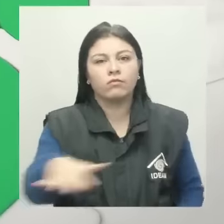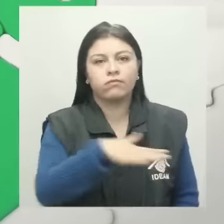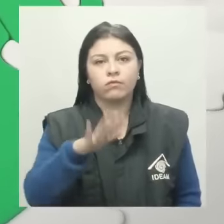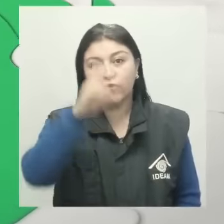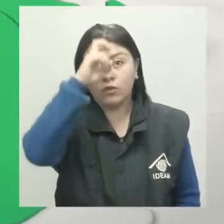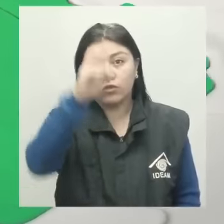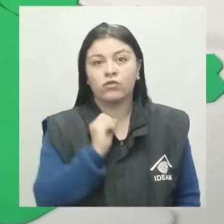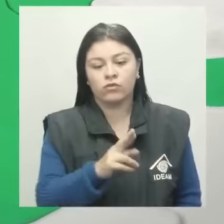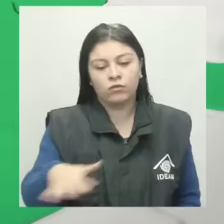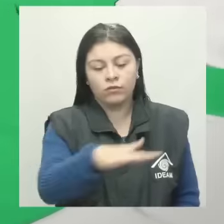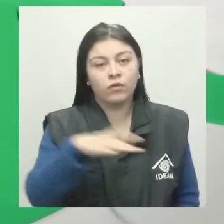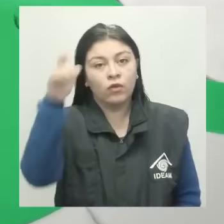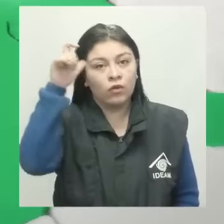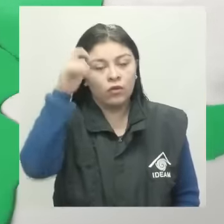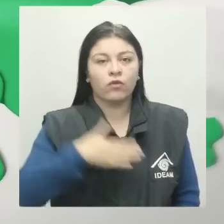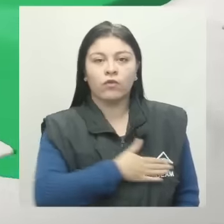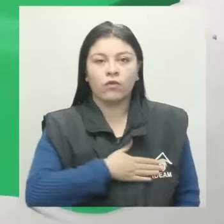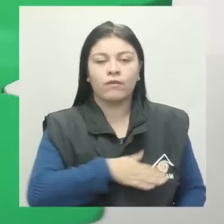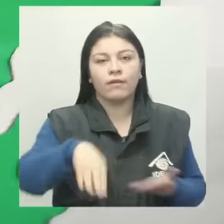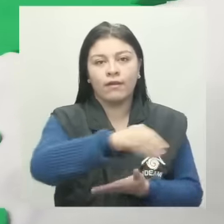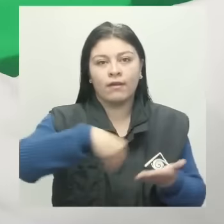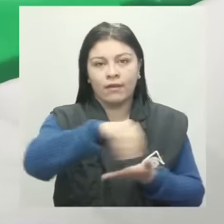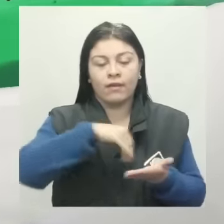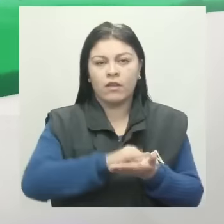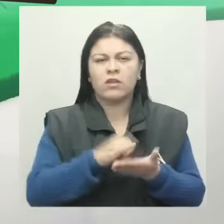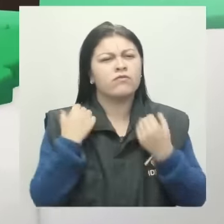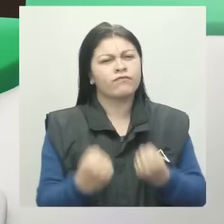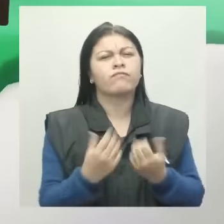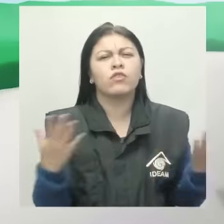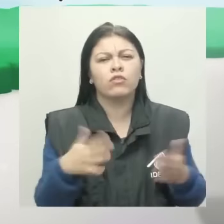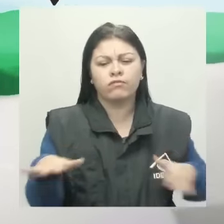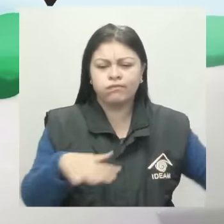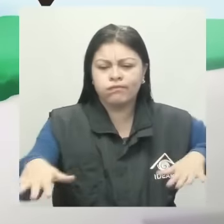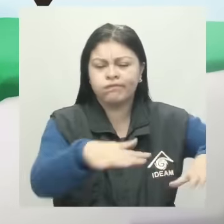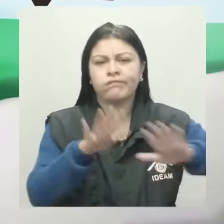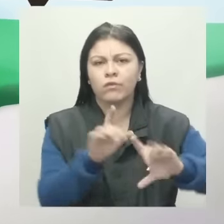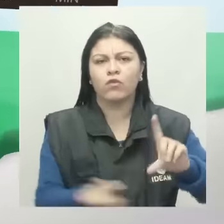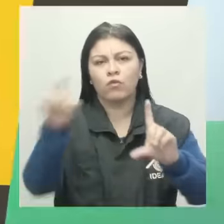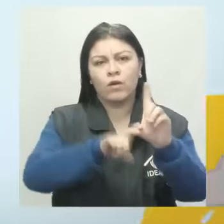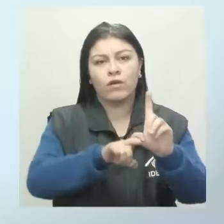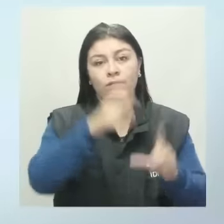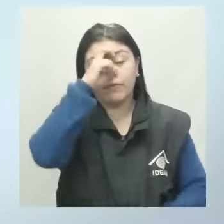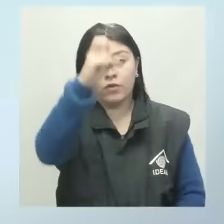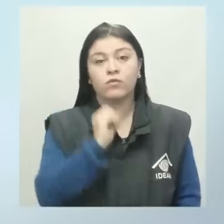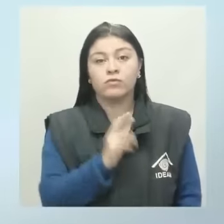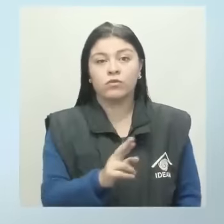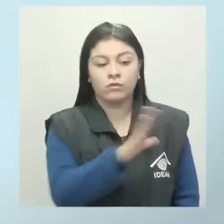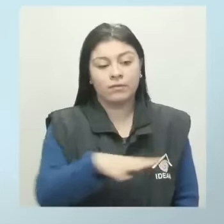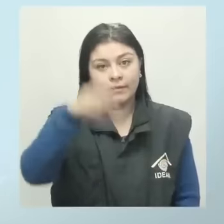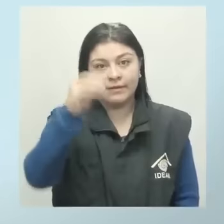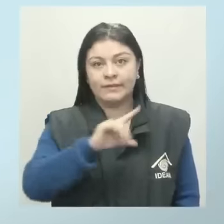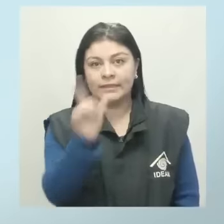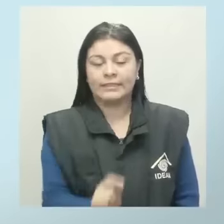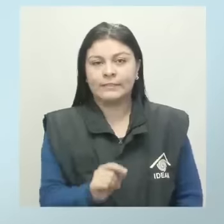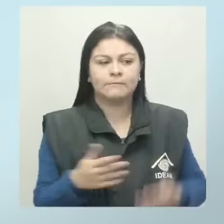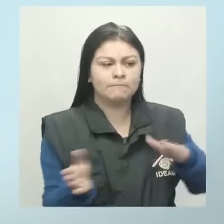norte y sur de Córdoba, Oribar, Atlántico, más intensas en zonas dispersas de La Guajira, norte y sur de Magdalena y Cesar. En